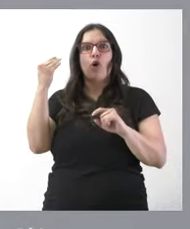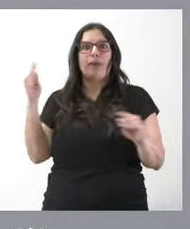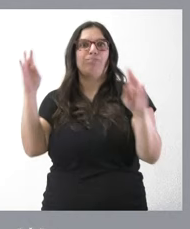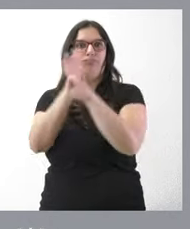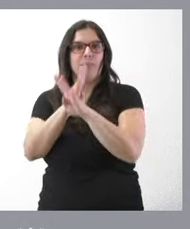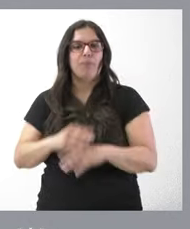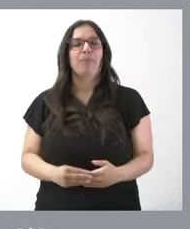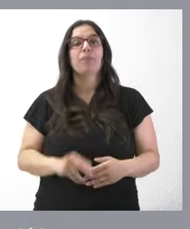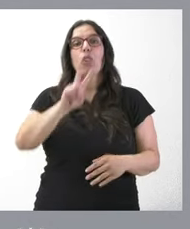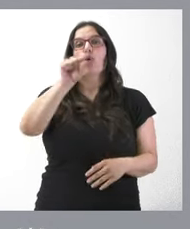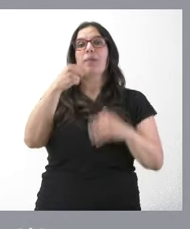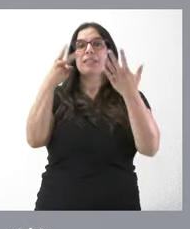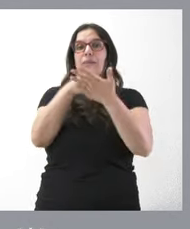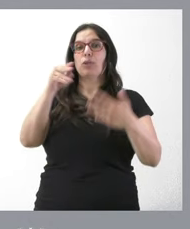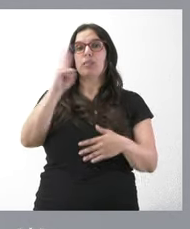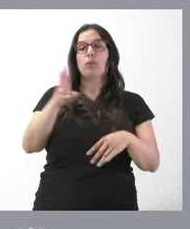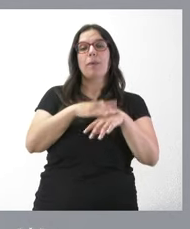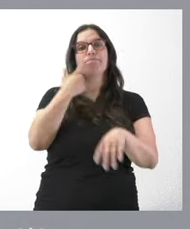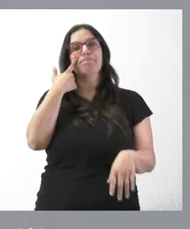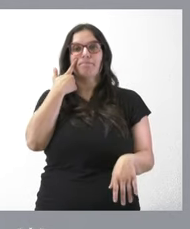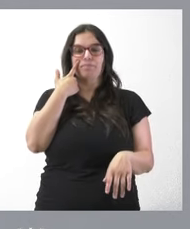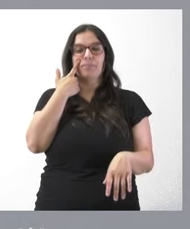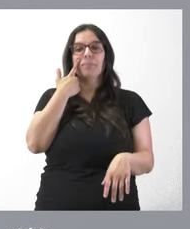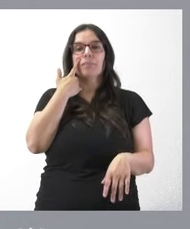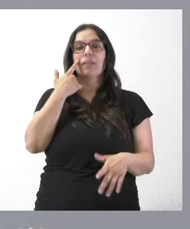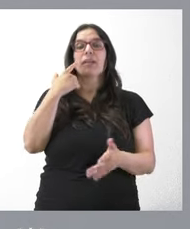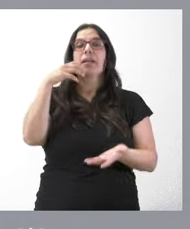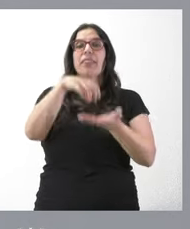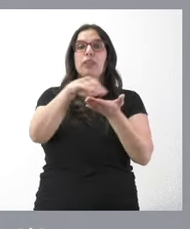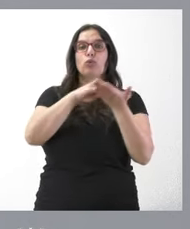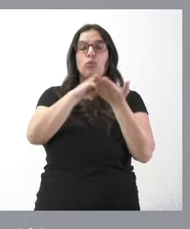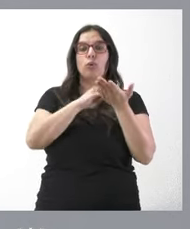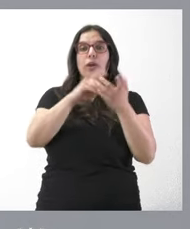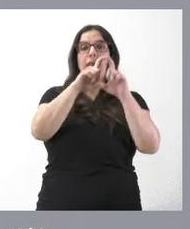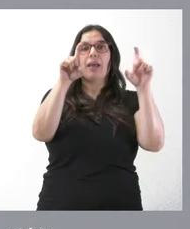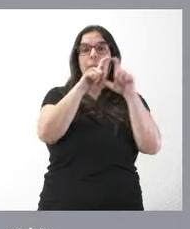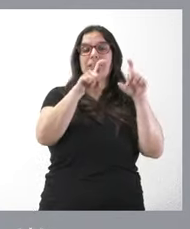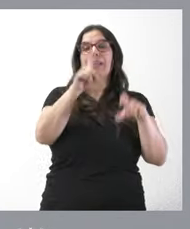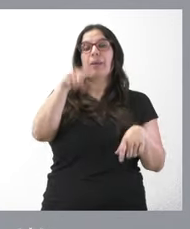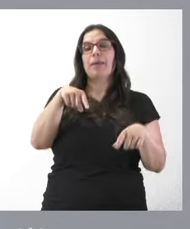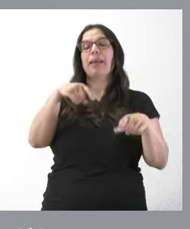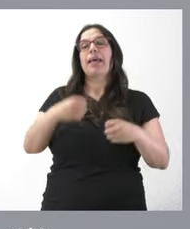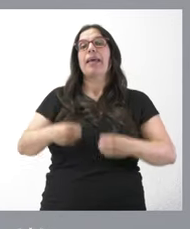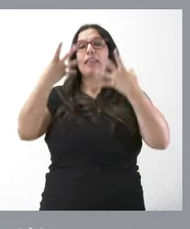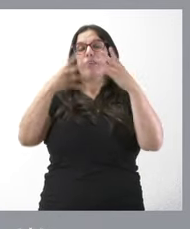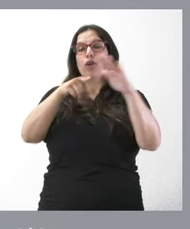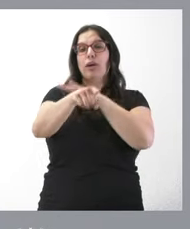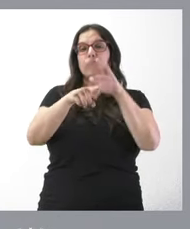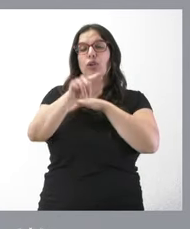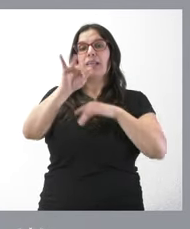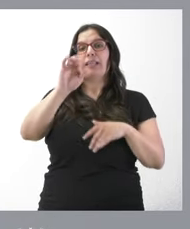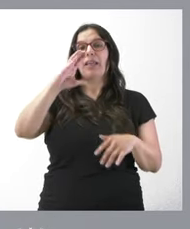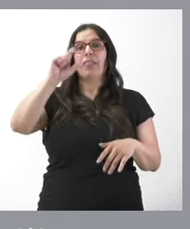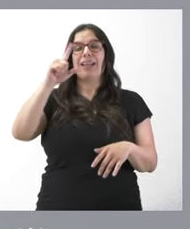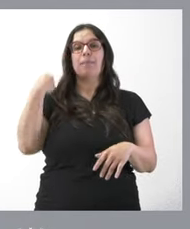2,7 millones de euros para la vigilancia, tanto del Centro de Soluciones Empresariales como de los edificios gestionados por ICECIL en el Parque Tecnológico de